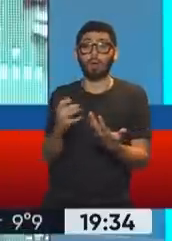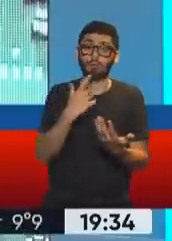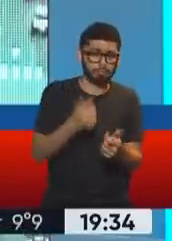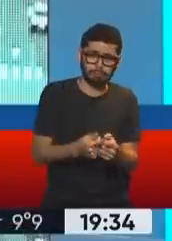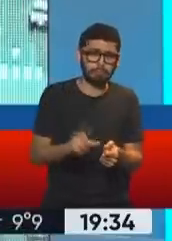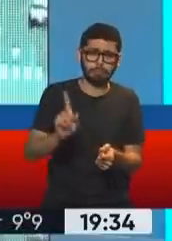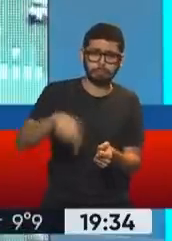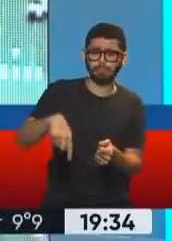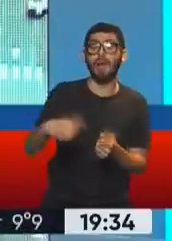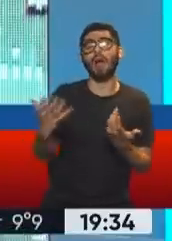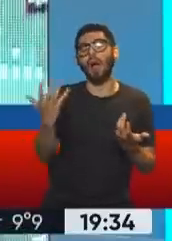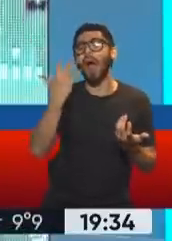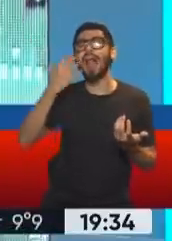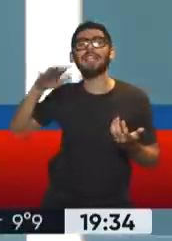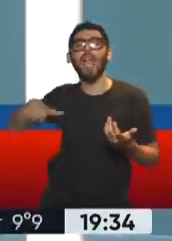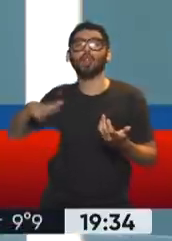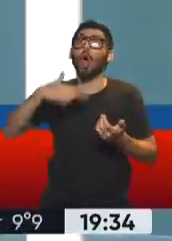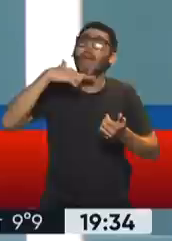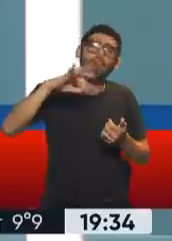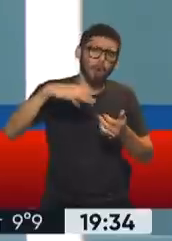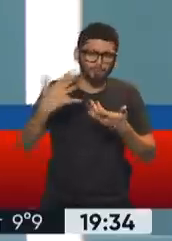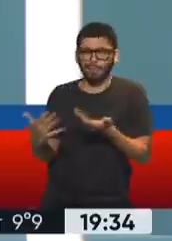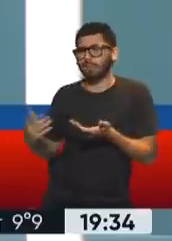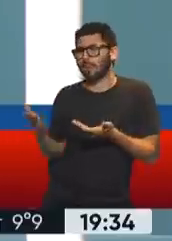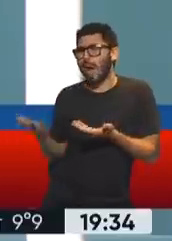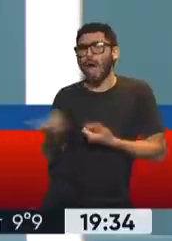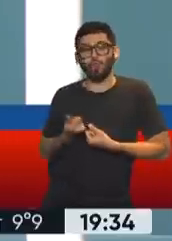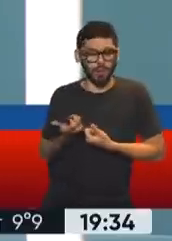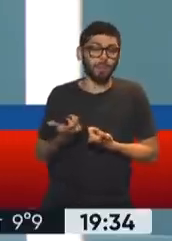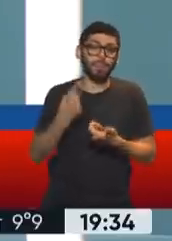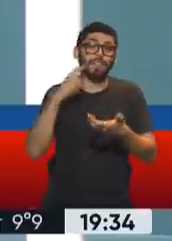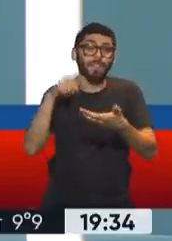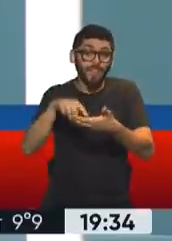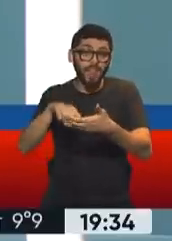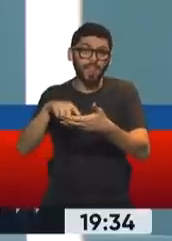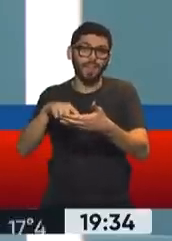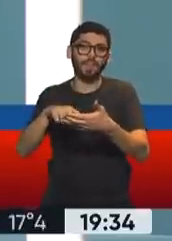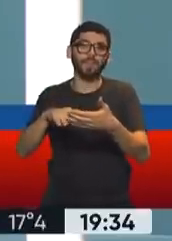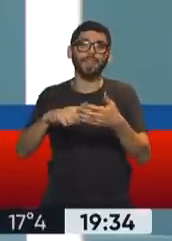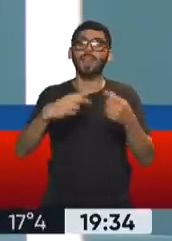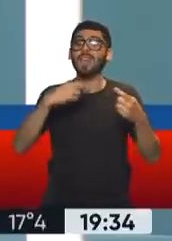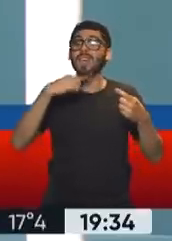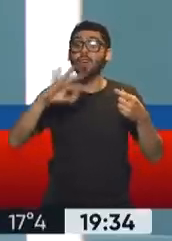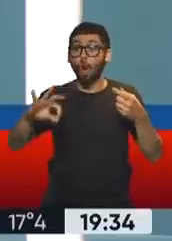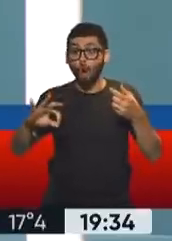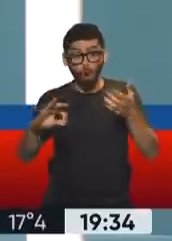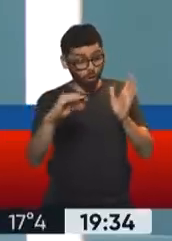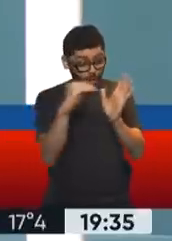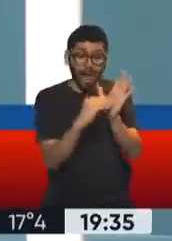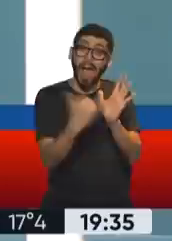saben manejar el sistema. nieto, que le mire, a la hija, al hijo, miremos si tenemos el vínculo con nuestros hijos y con nuestras hijas